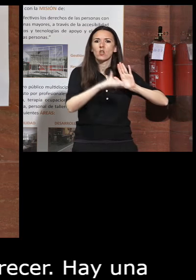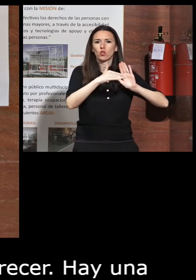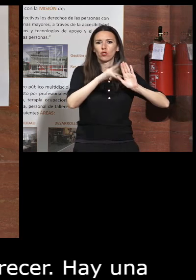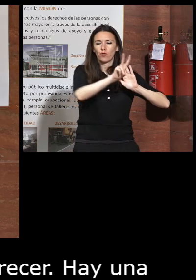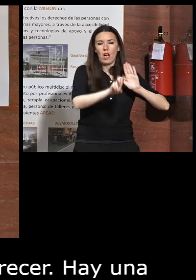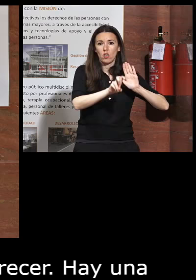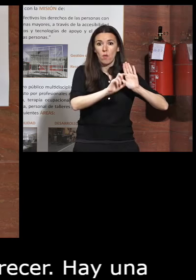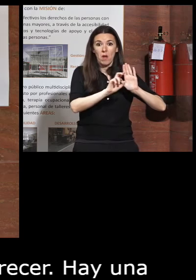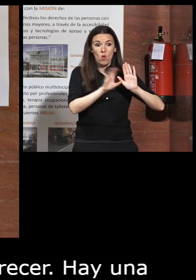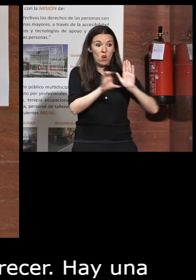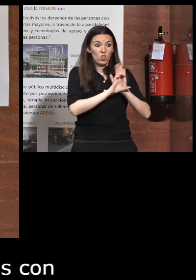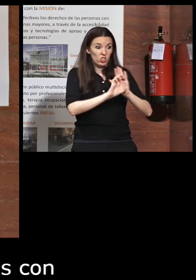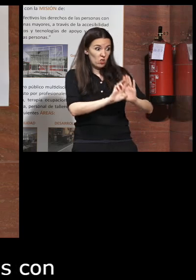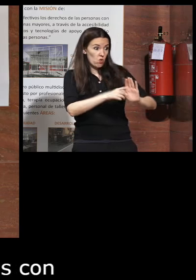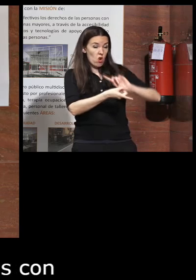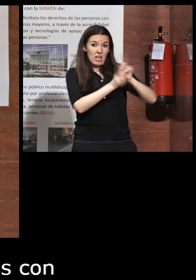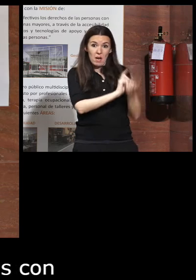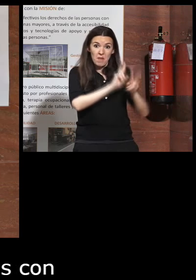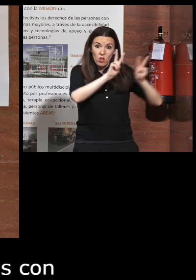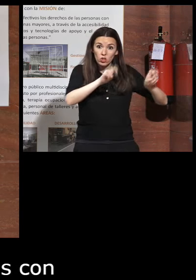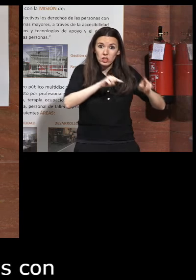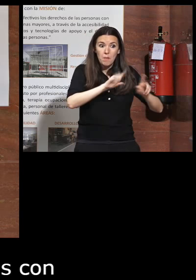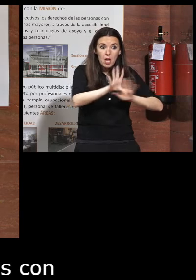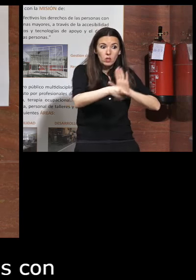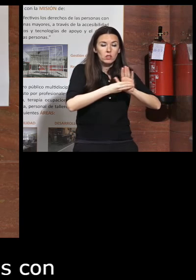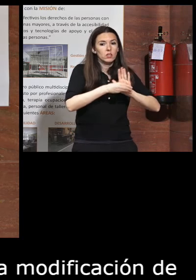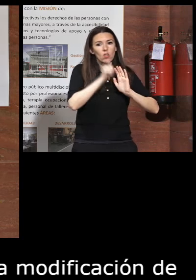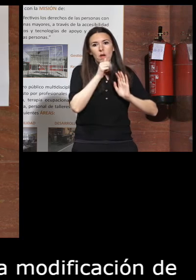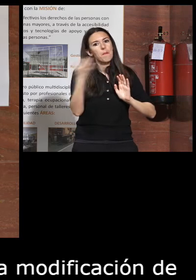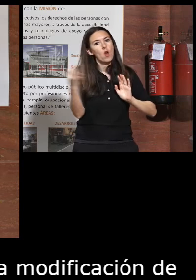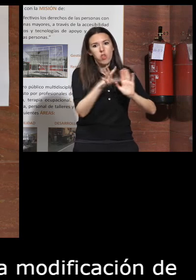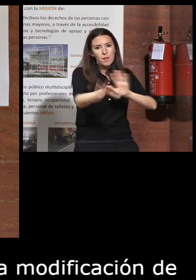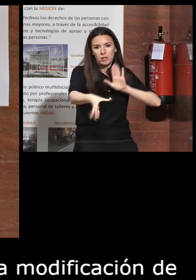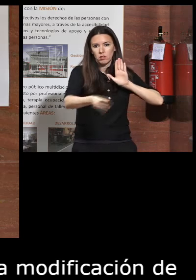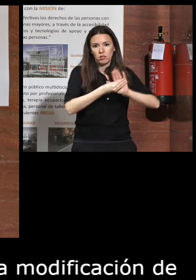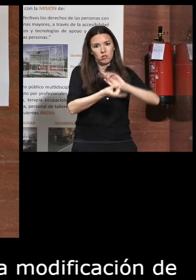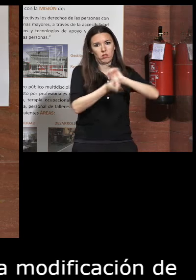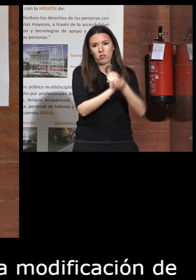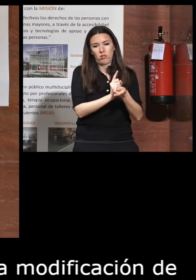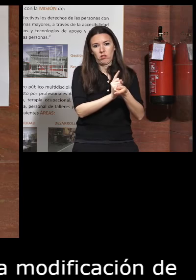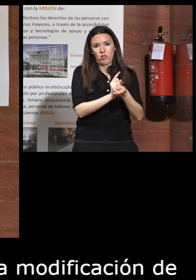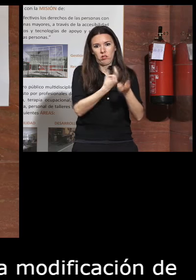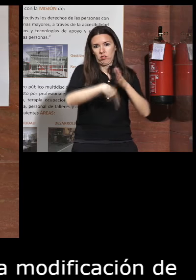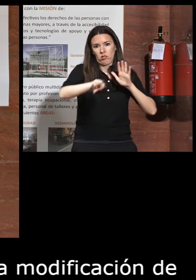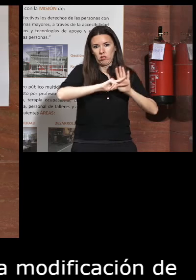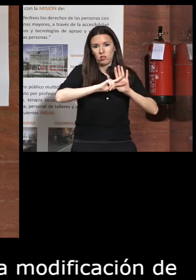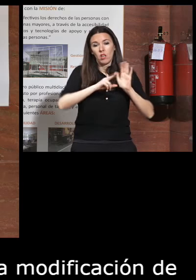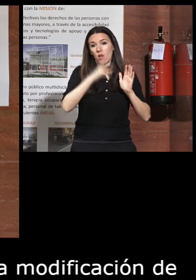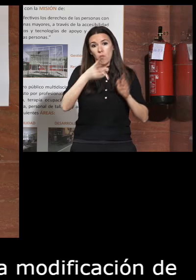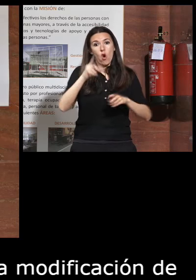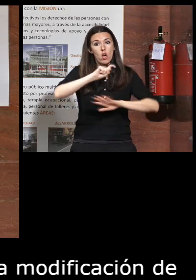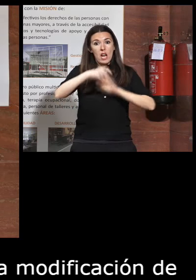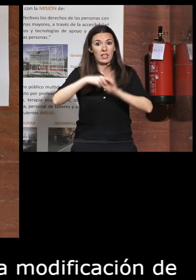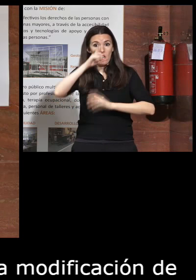como no se ha modificado la constitución en ese aspecto no se ha incluido pero debería hacerse porque así obliga la la